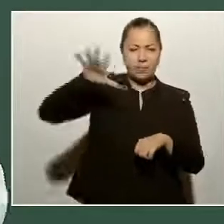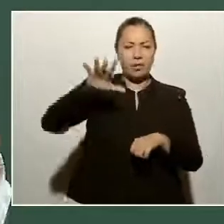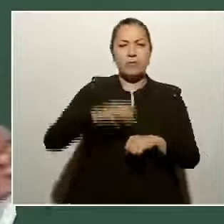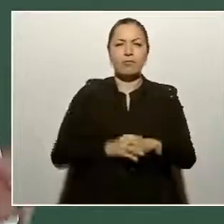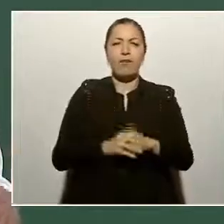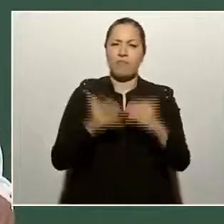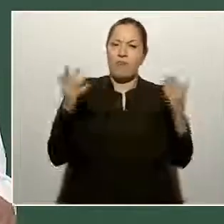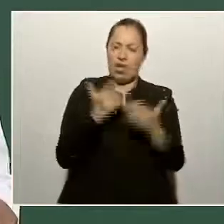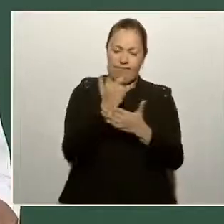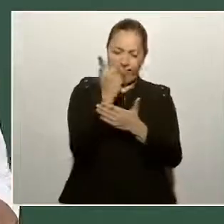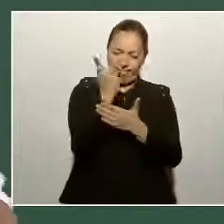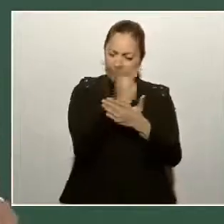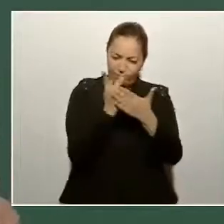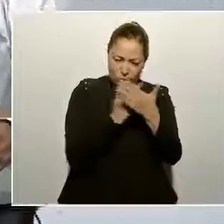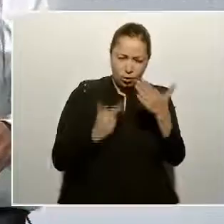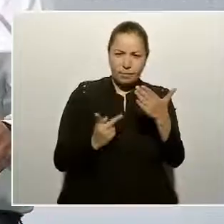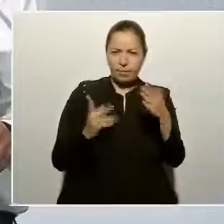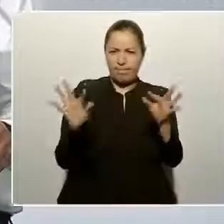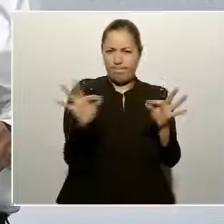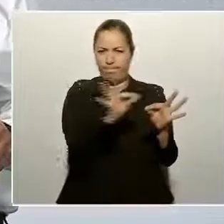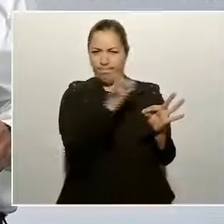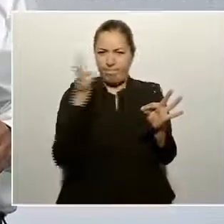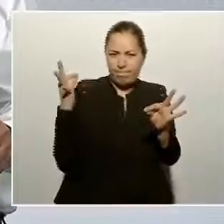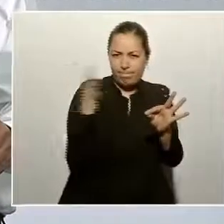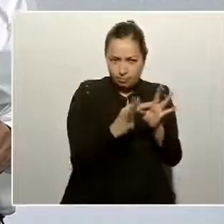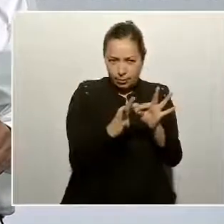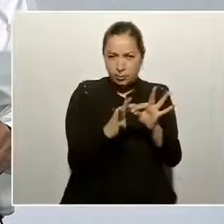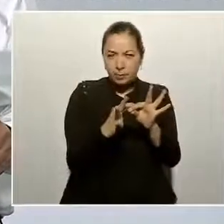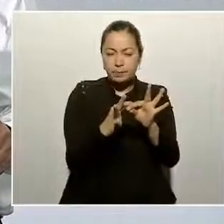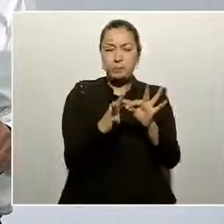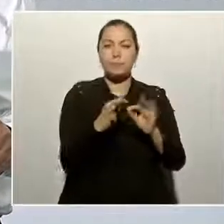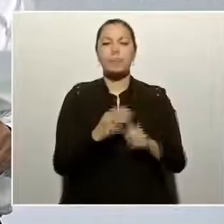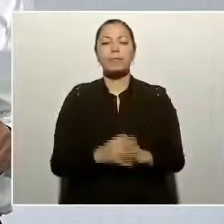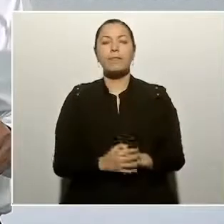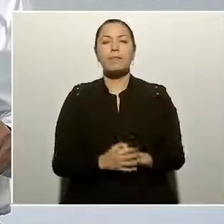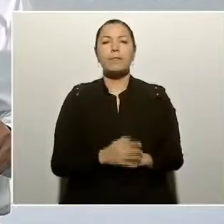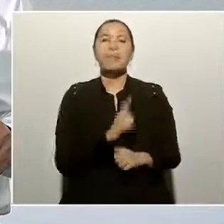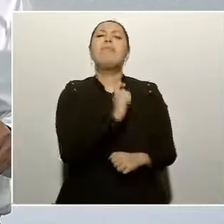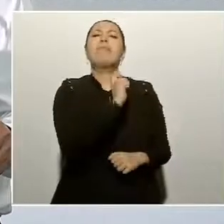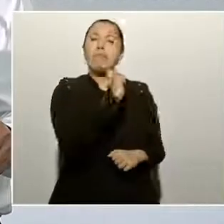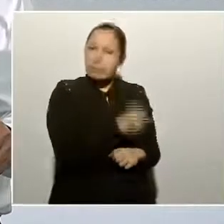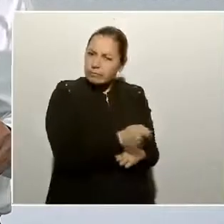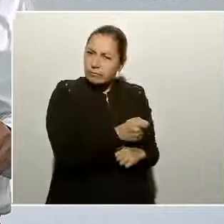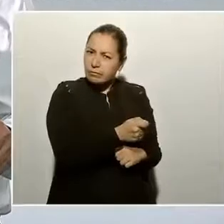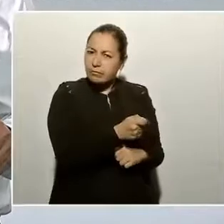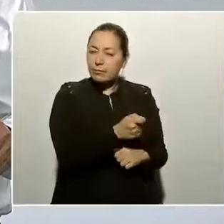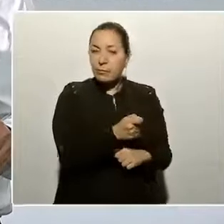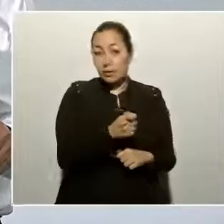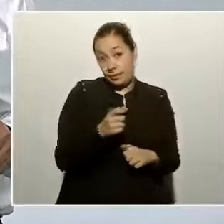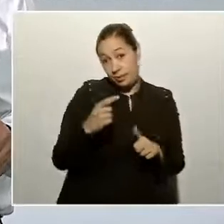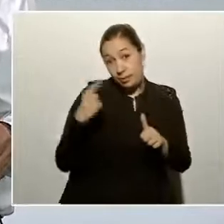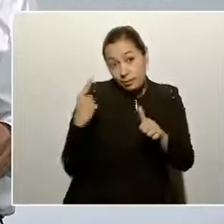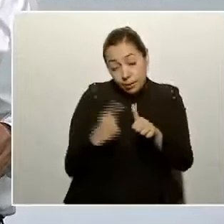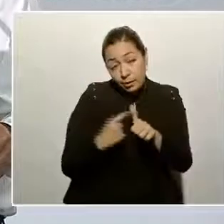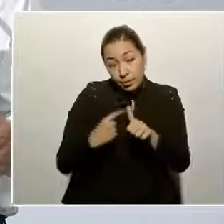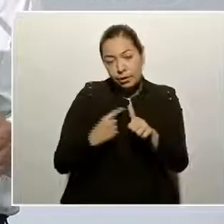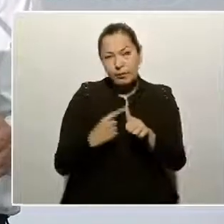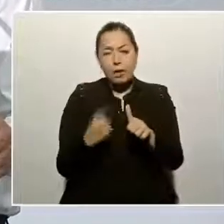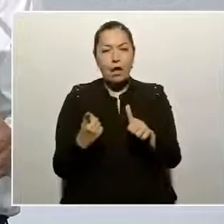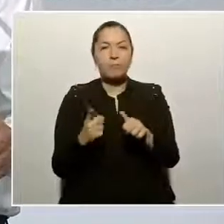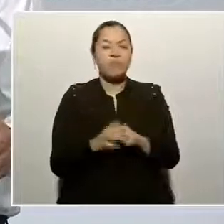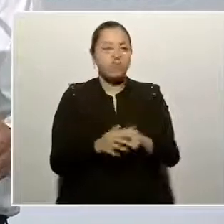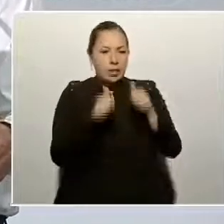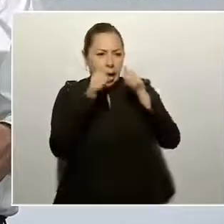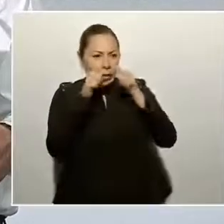integral que, en primer lugar, atiende las